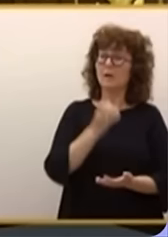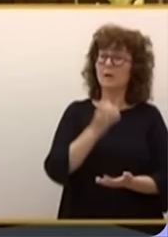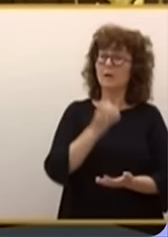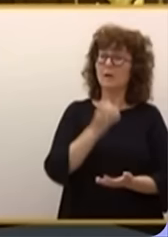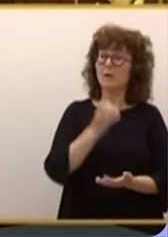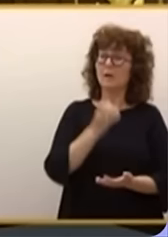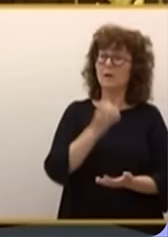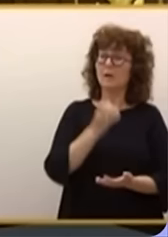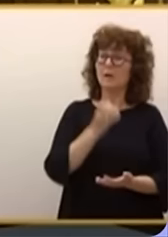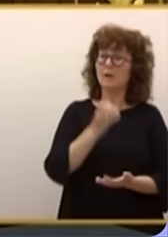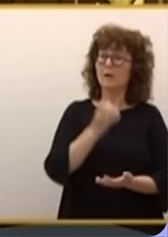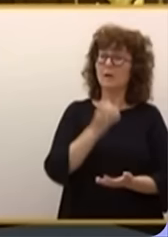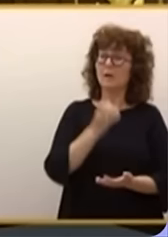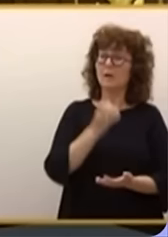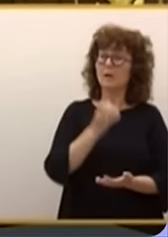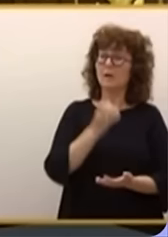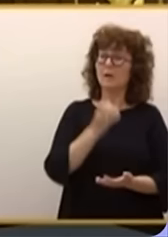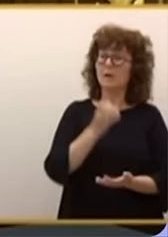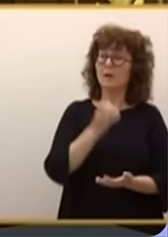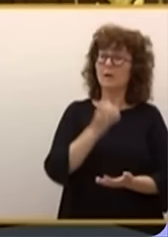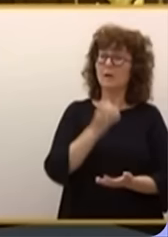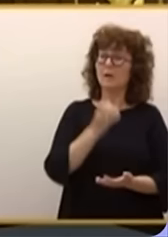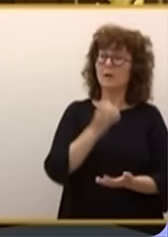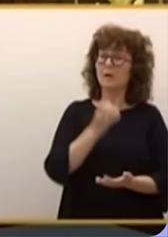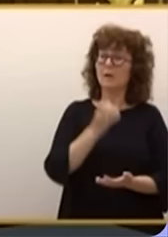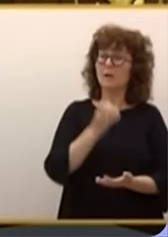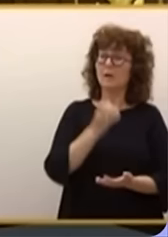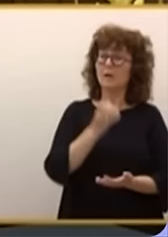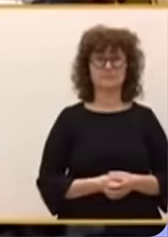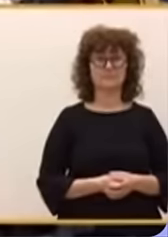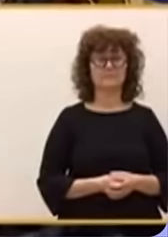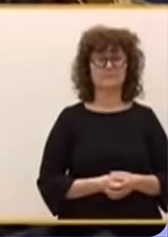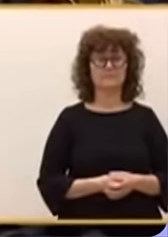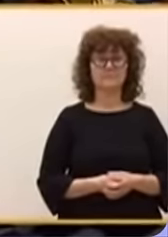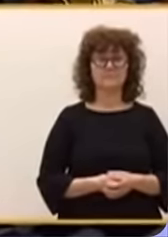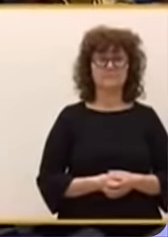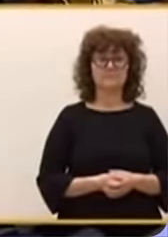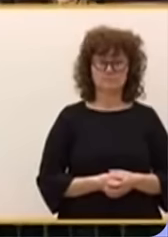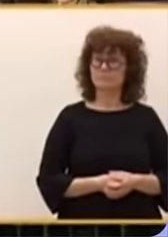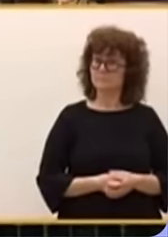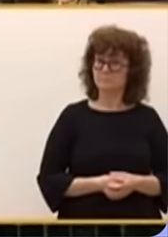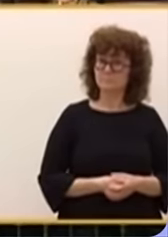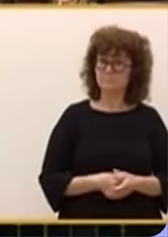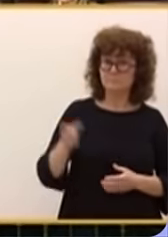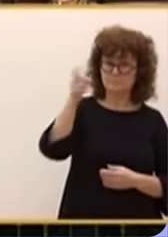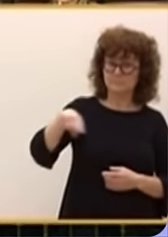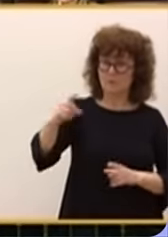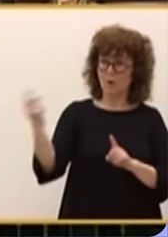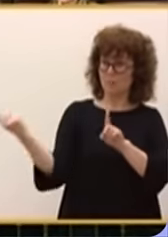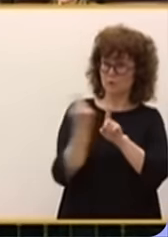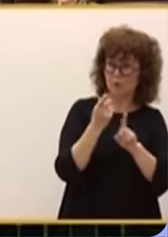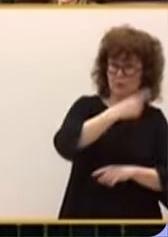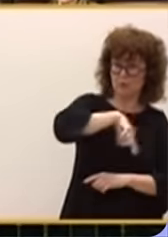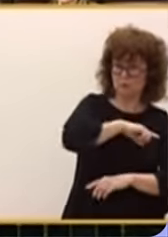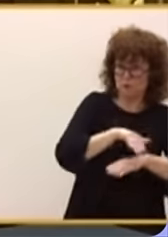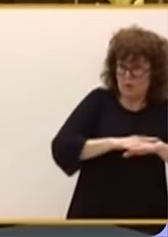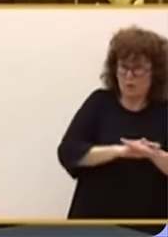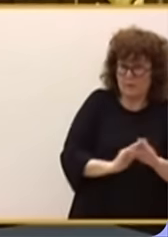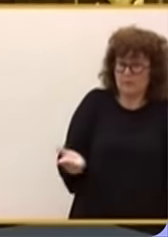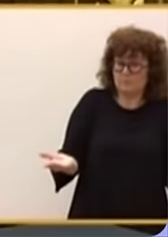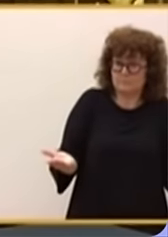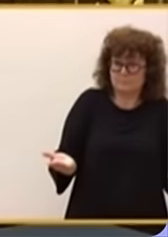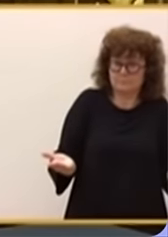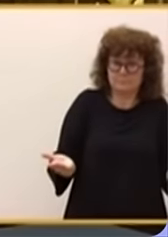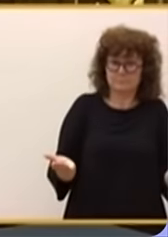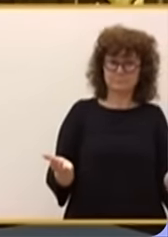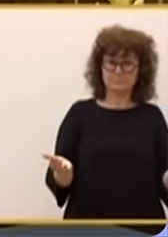de esa risita psicopática que suele tener diciendo esto. Sí, es verdad. Ustedes están en la oposición y nosotros en el gobierno. Es una cosa